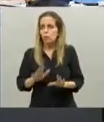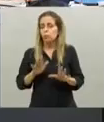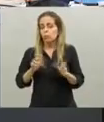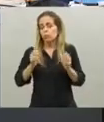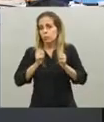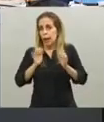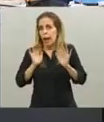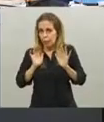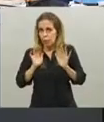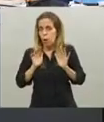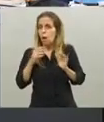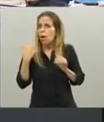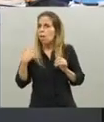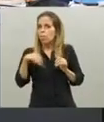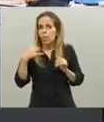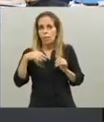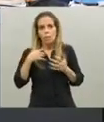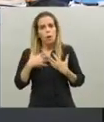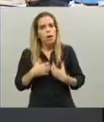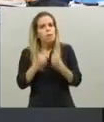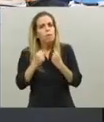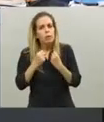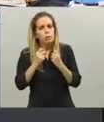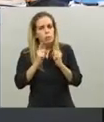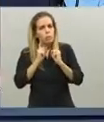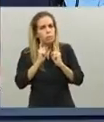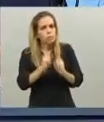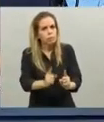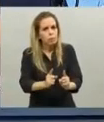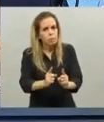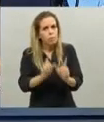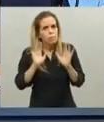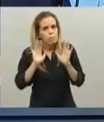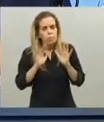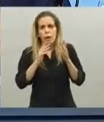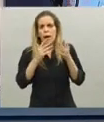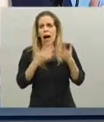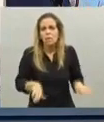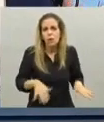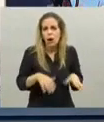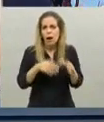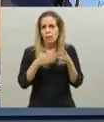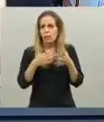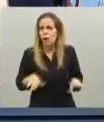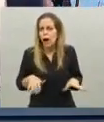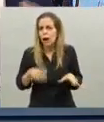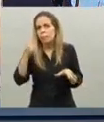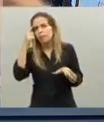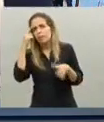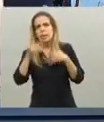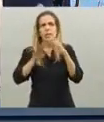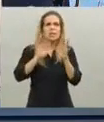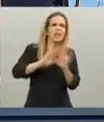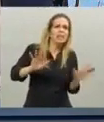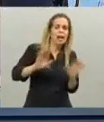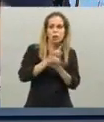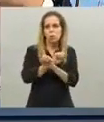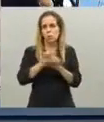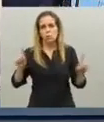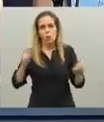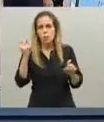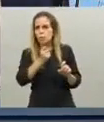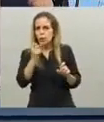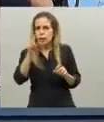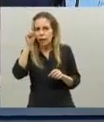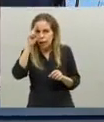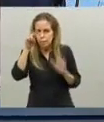pero tenemos que hacer un esfuerzo más no podemos bajar los brazos no podemos olvidarnos de lo que habíamos aprendido